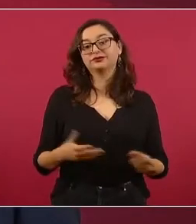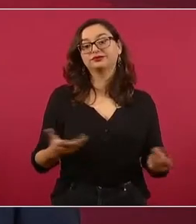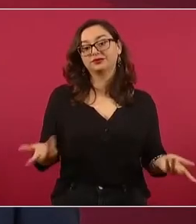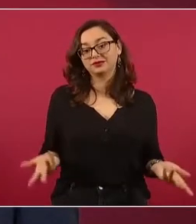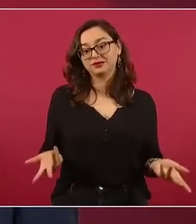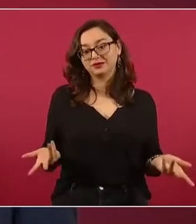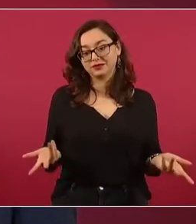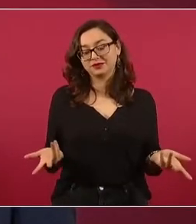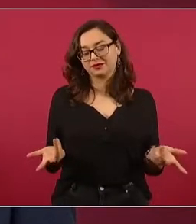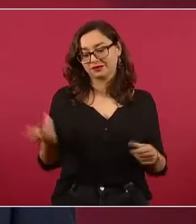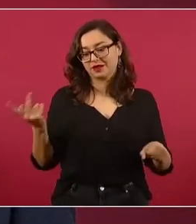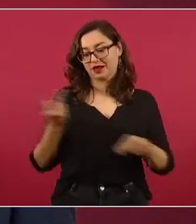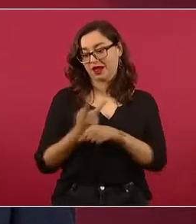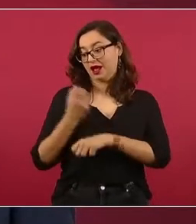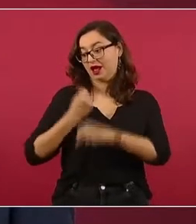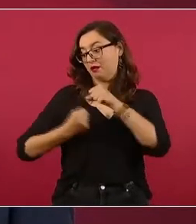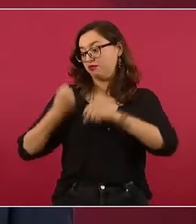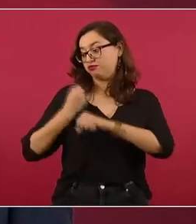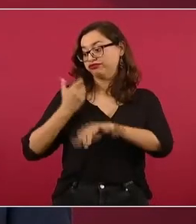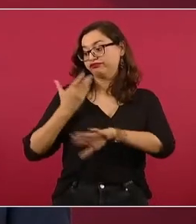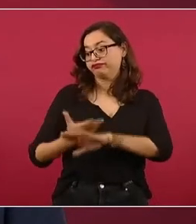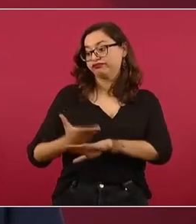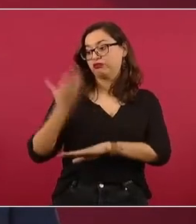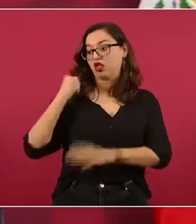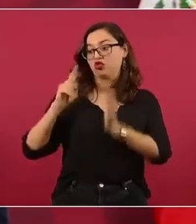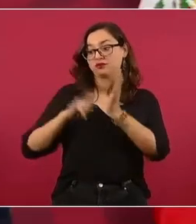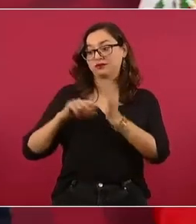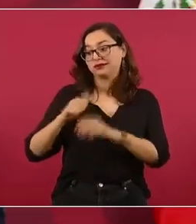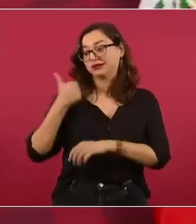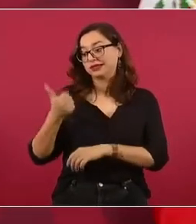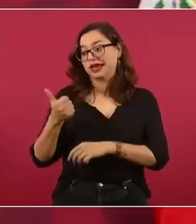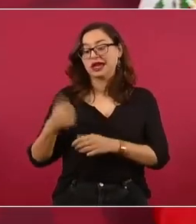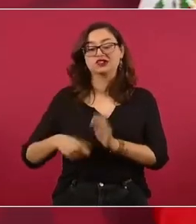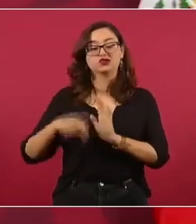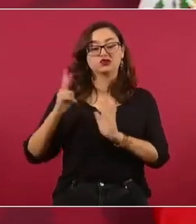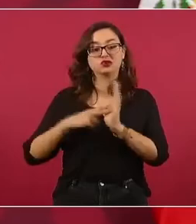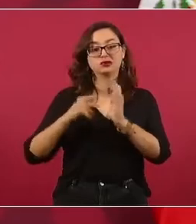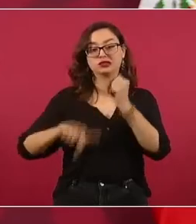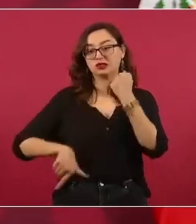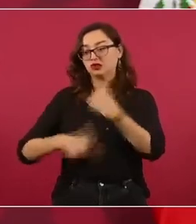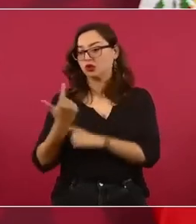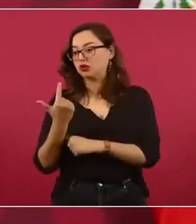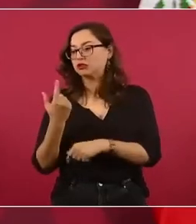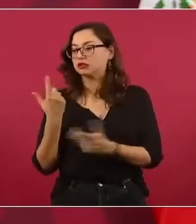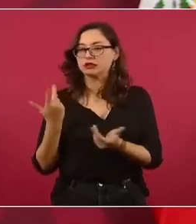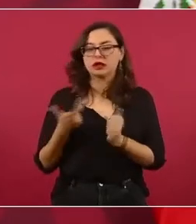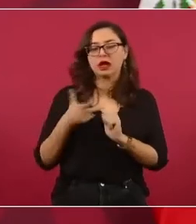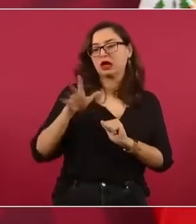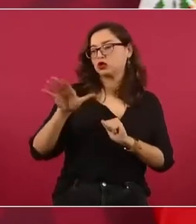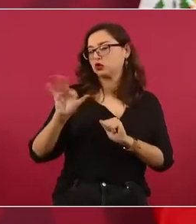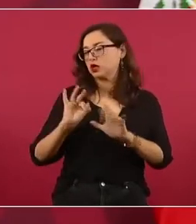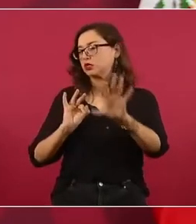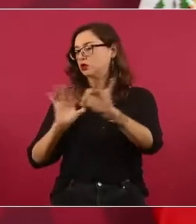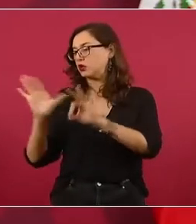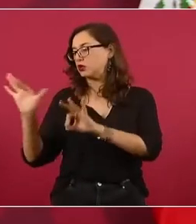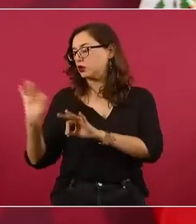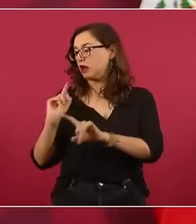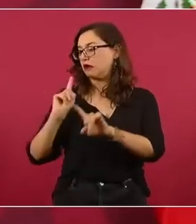decir a ver quién. Y yo le agradezco a Mario